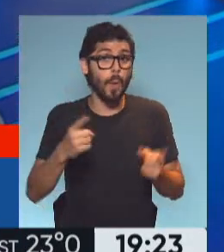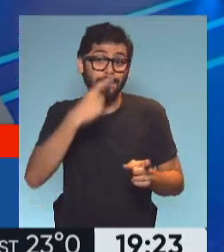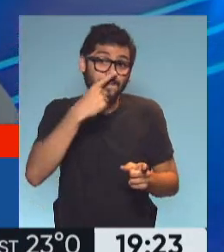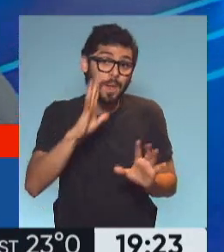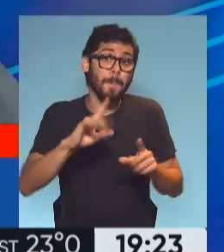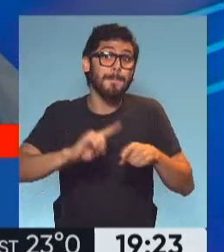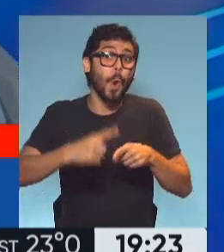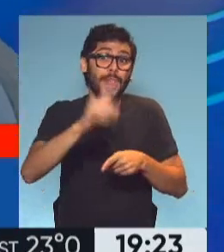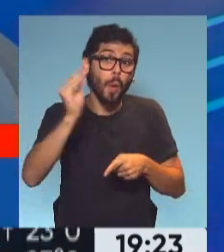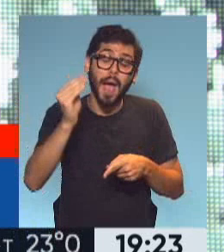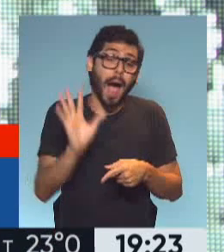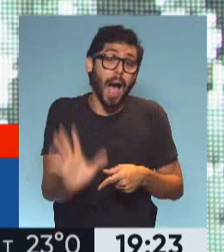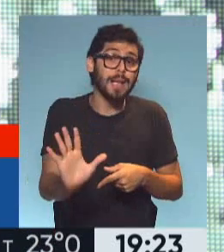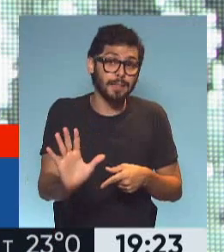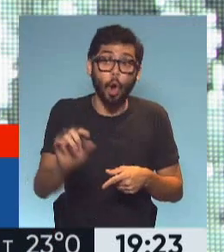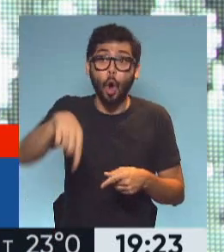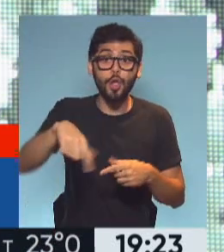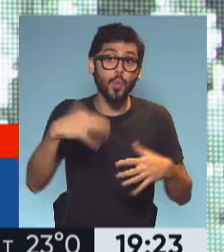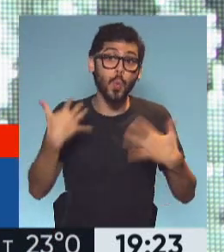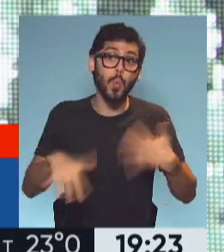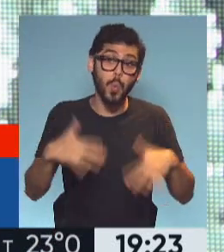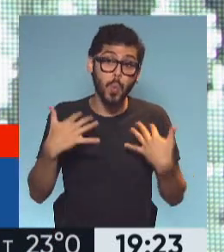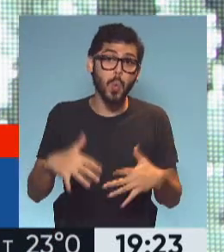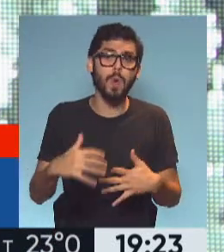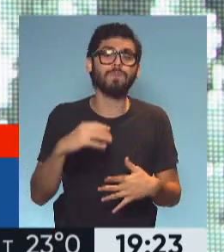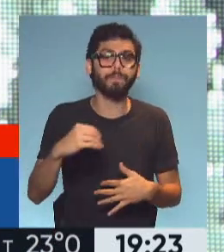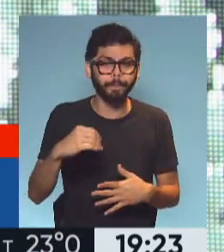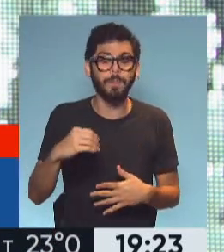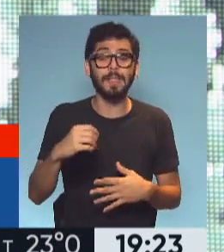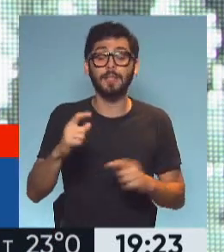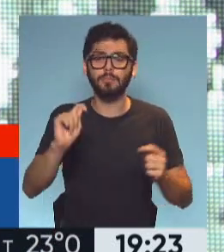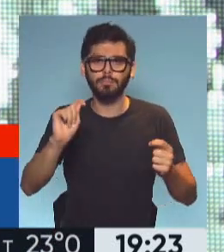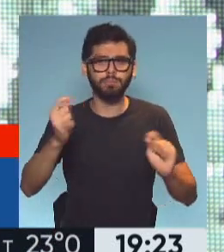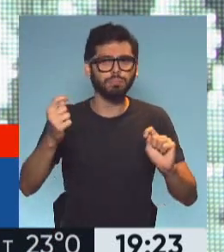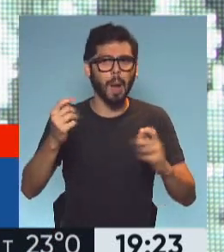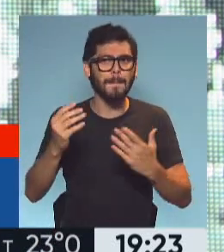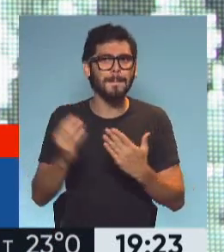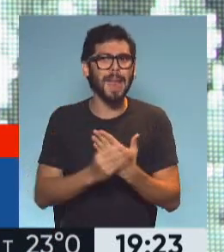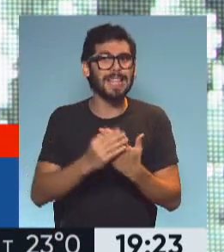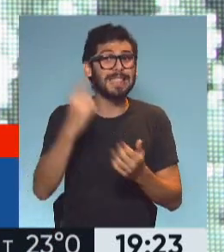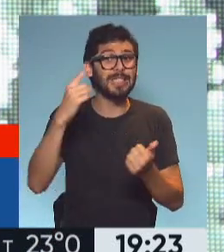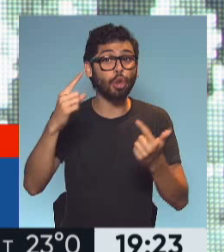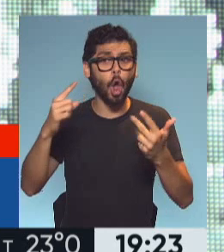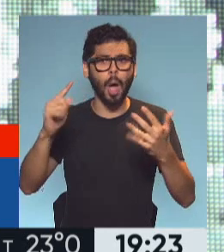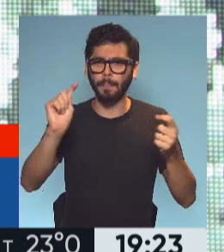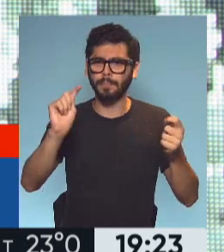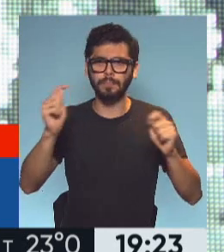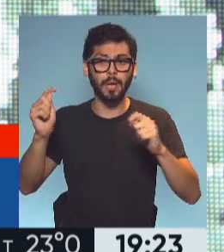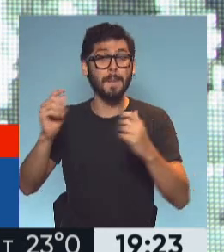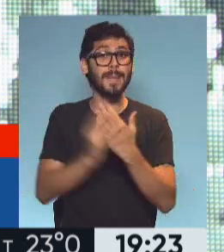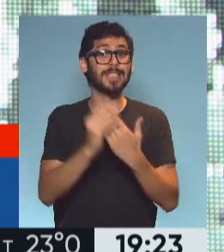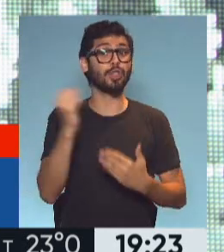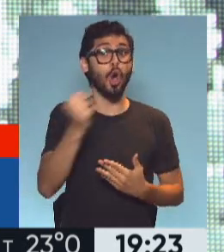es así y en este caso un día caliente. ¿Por qué? Porque hay cambios de ministros, ministros importantes, ministros relevantes.